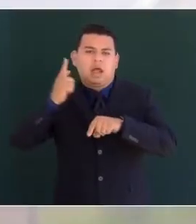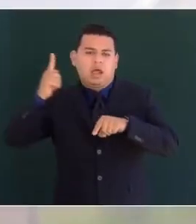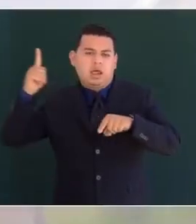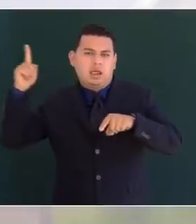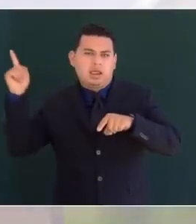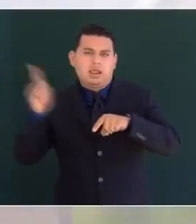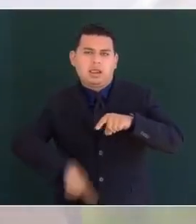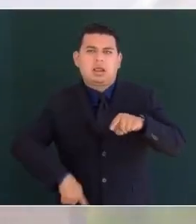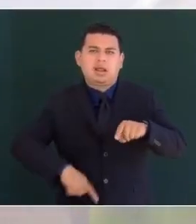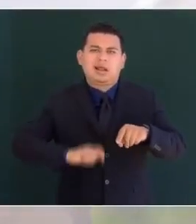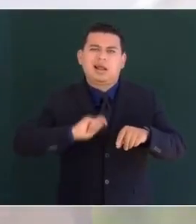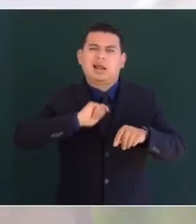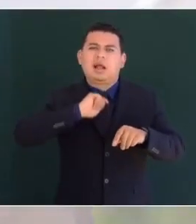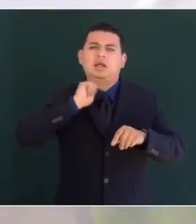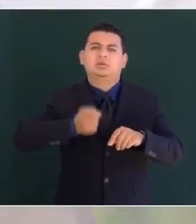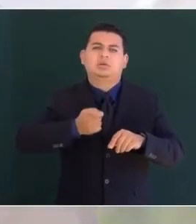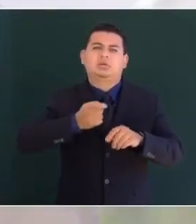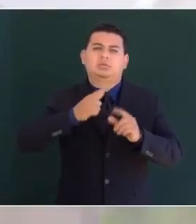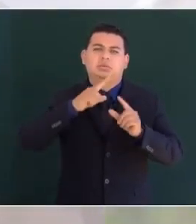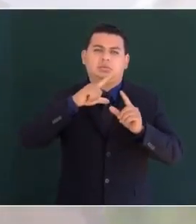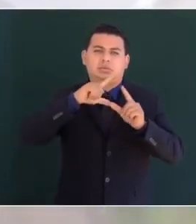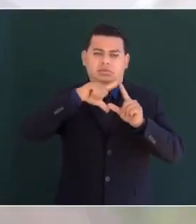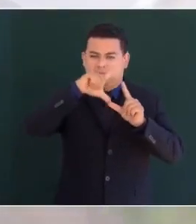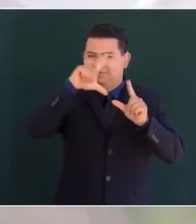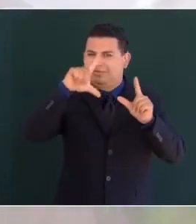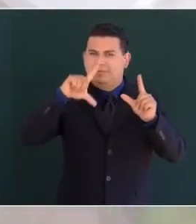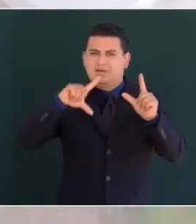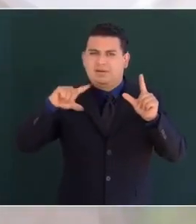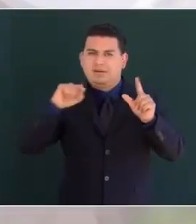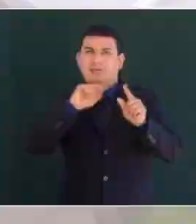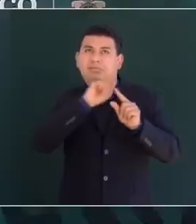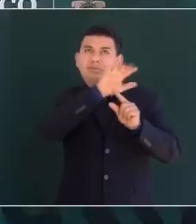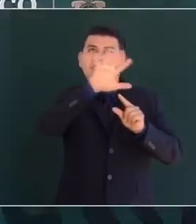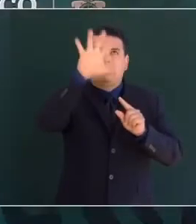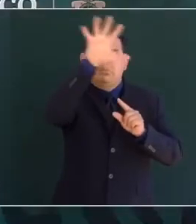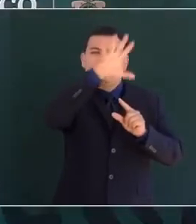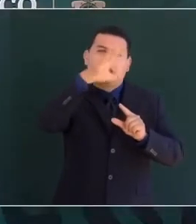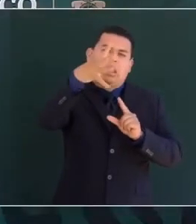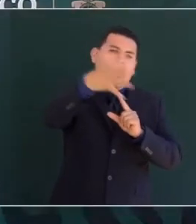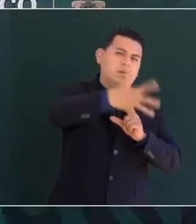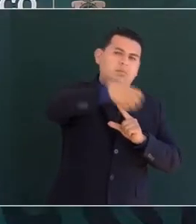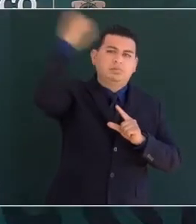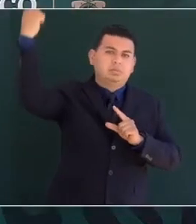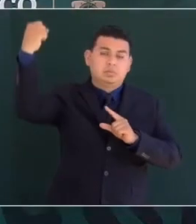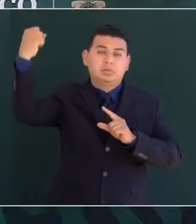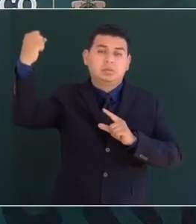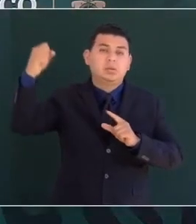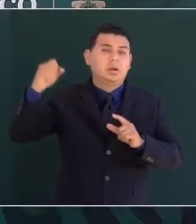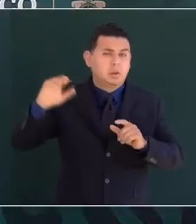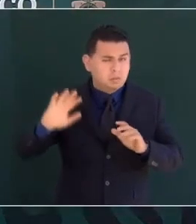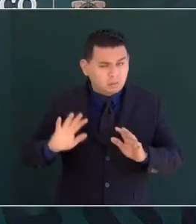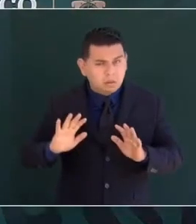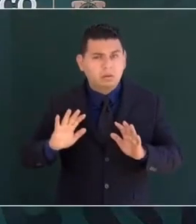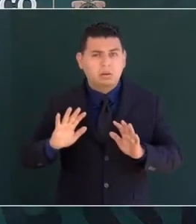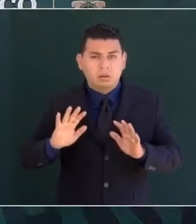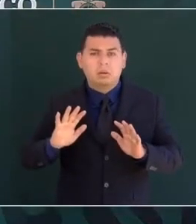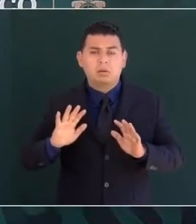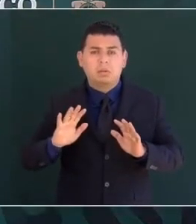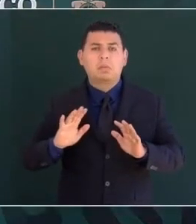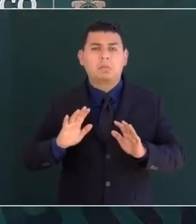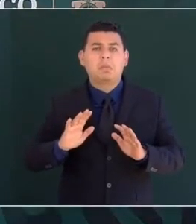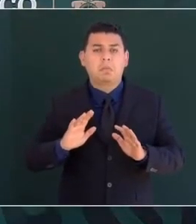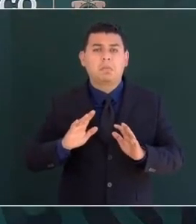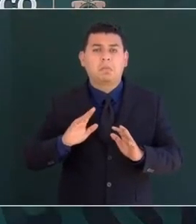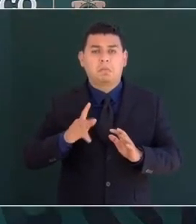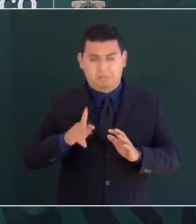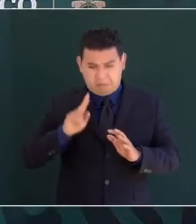más de la mitad de nuestro territorio no obstante durante el siglo